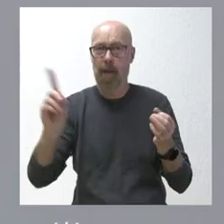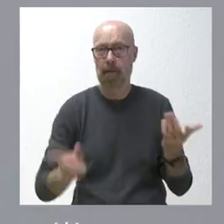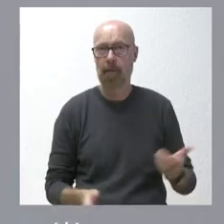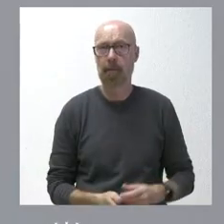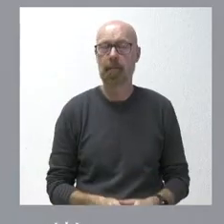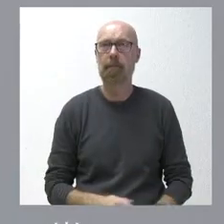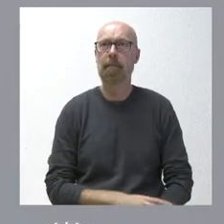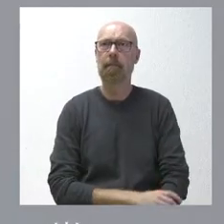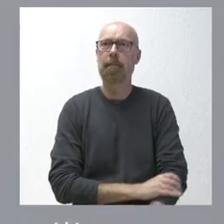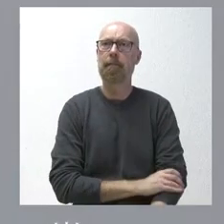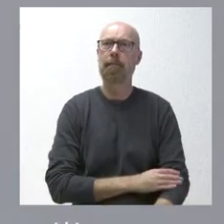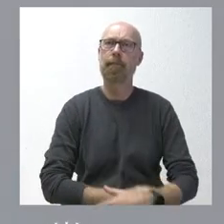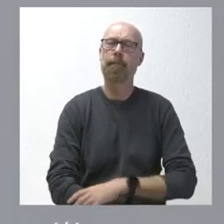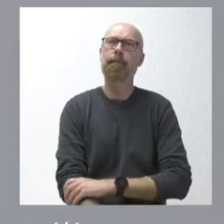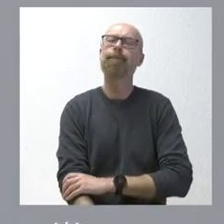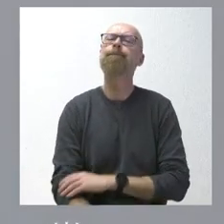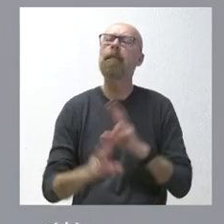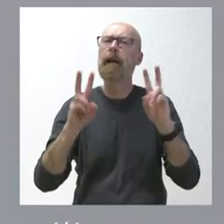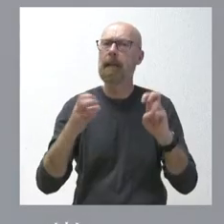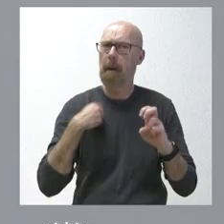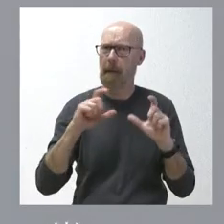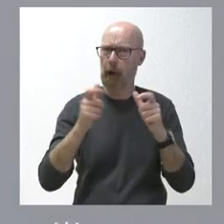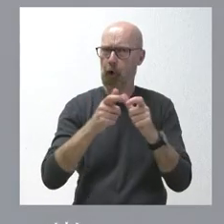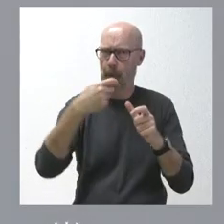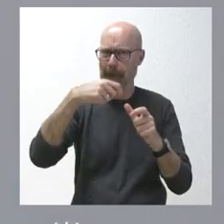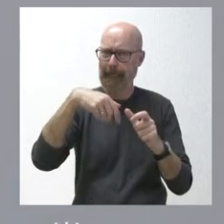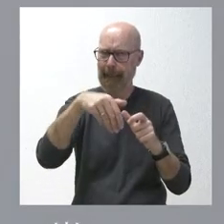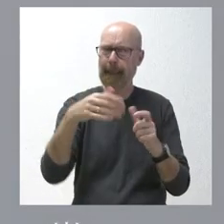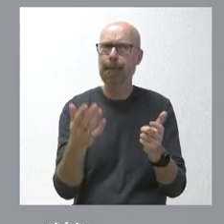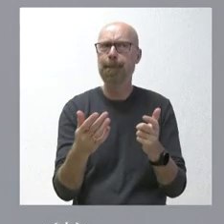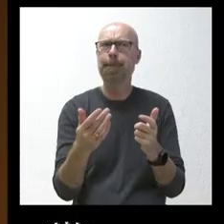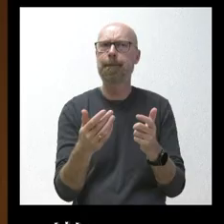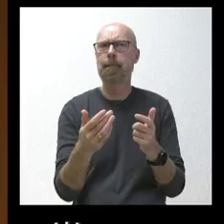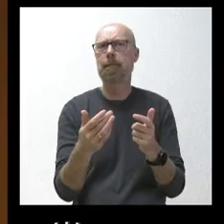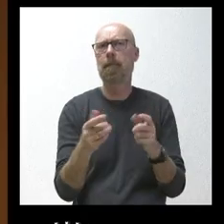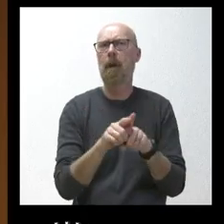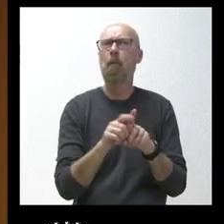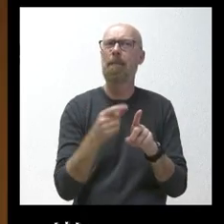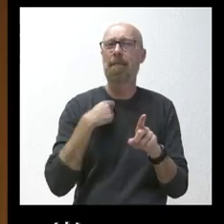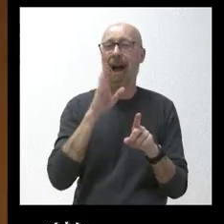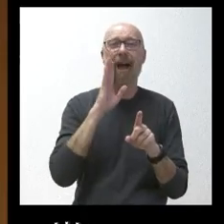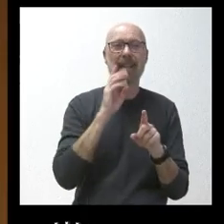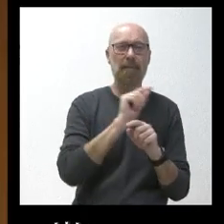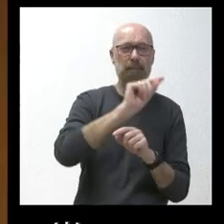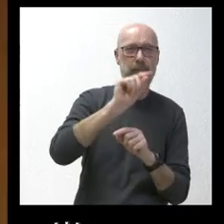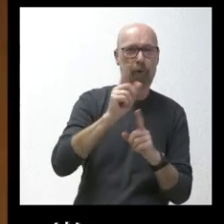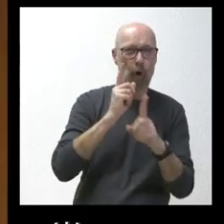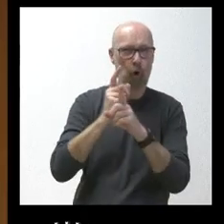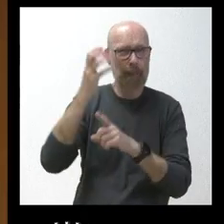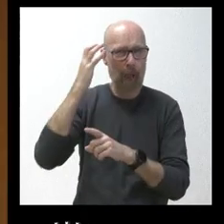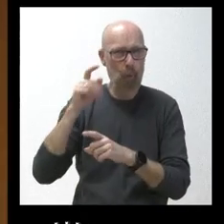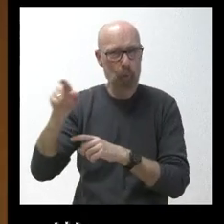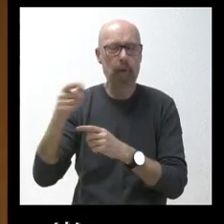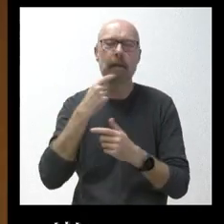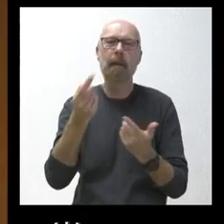Sí, sobre la reunión con el presidente, otra de las cuestiones, más allá de los calificativos de los que habla, otra de las cuestiones que ha